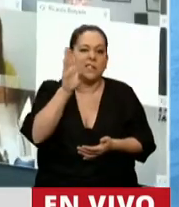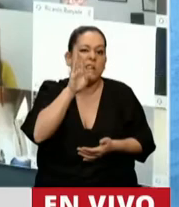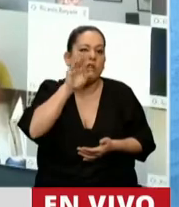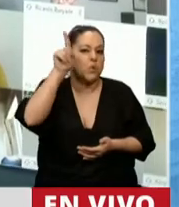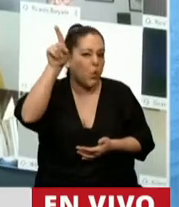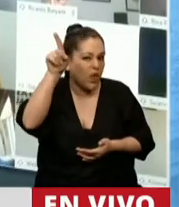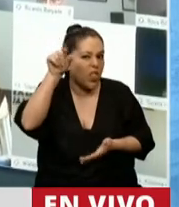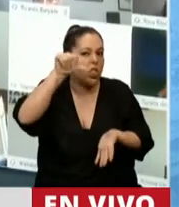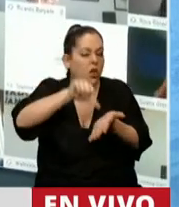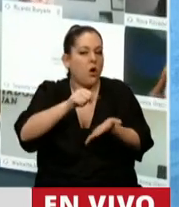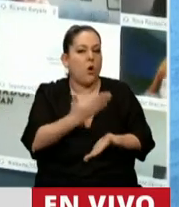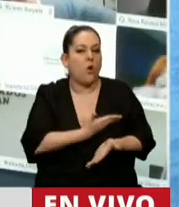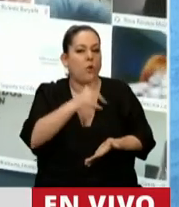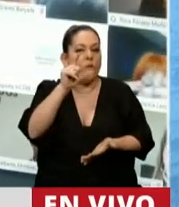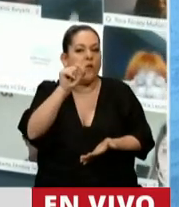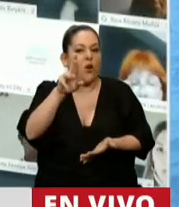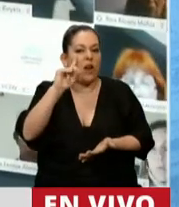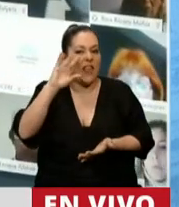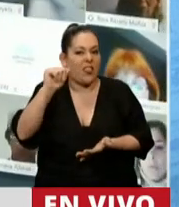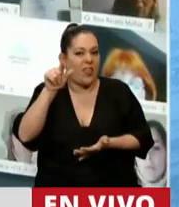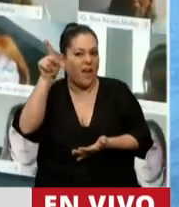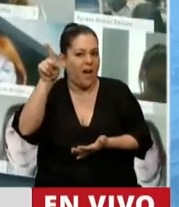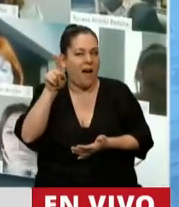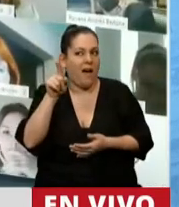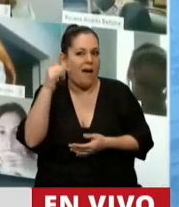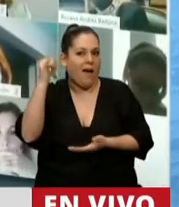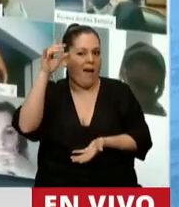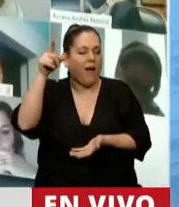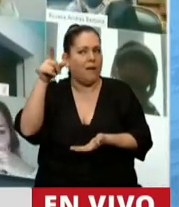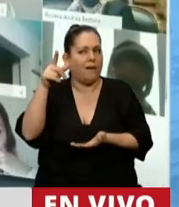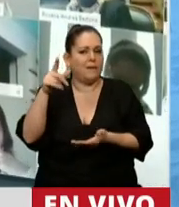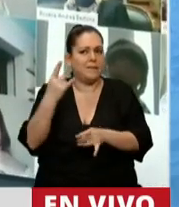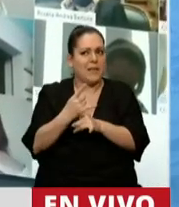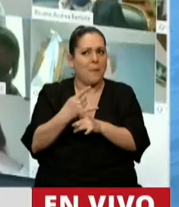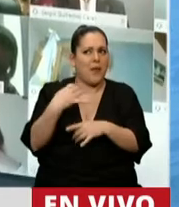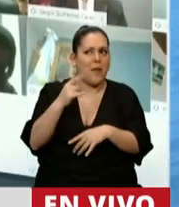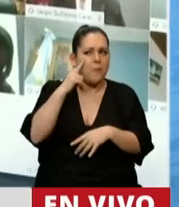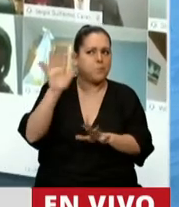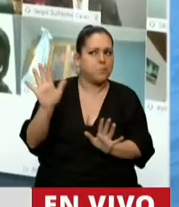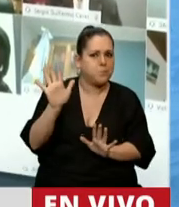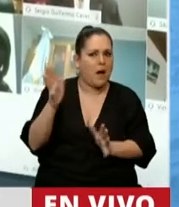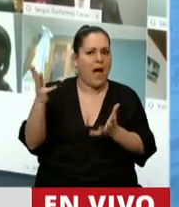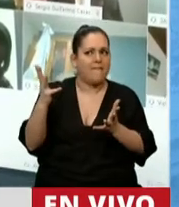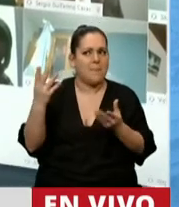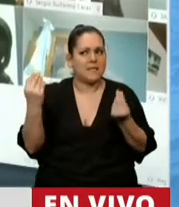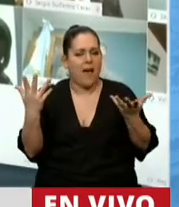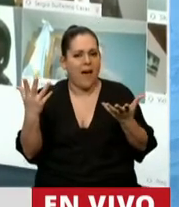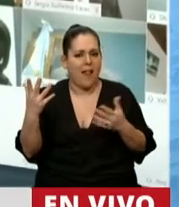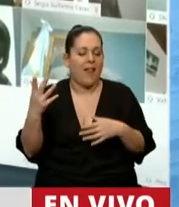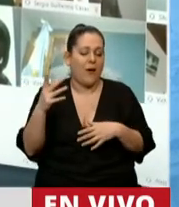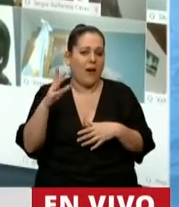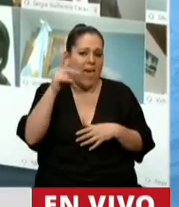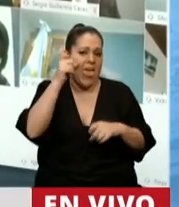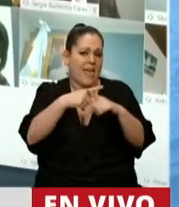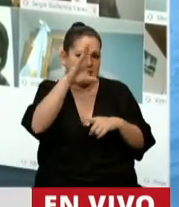queda allá en el país ese del norte, que a veces hay que mirar por si pasa algo, no sé. Alguna vez la expresidenta dijo algo por el estilo.